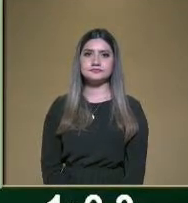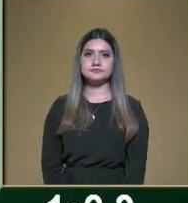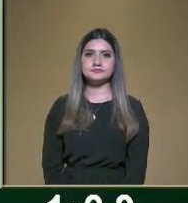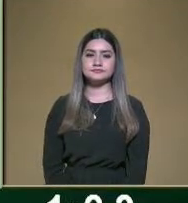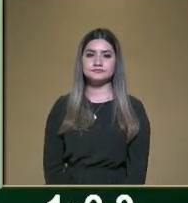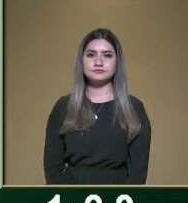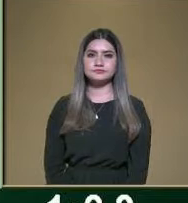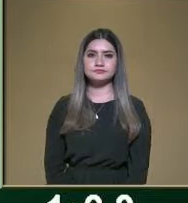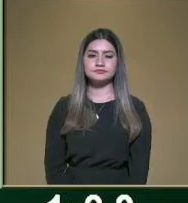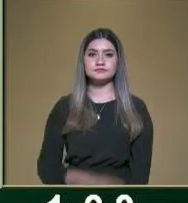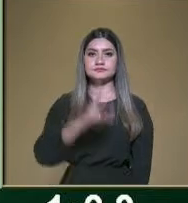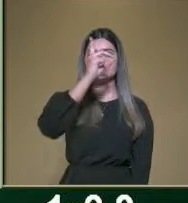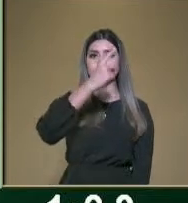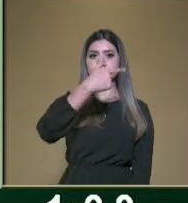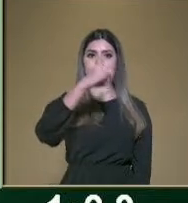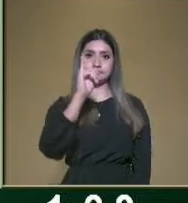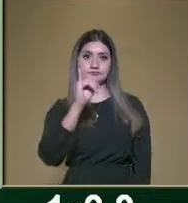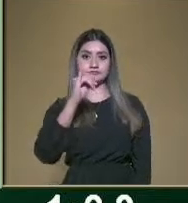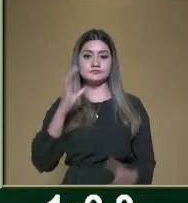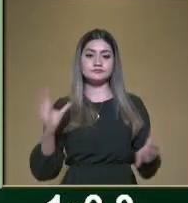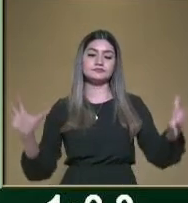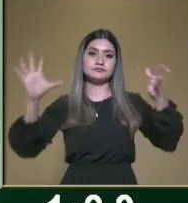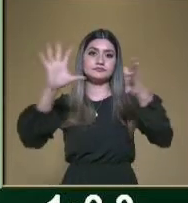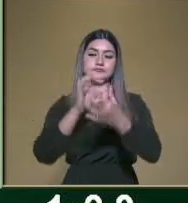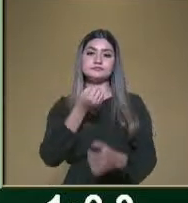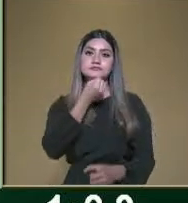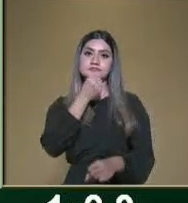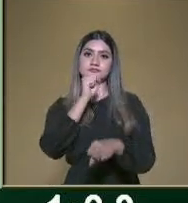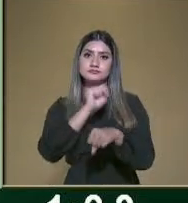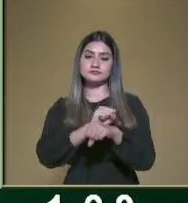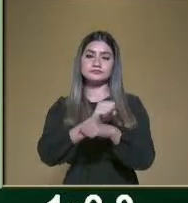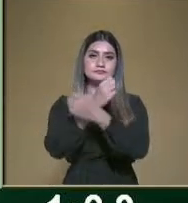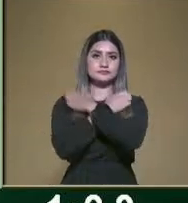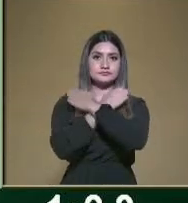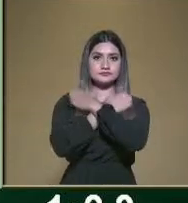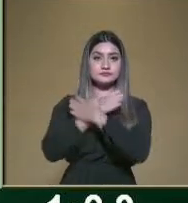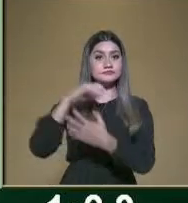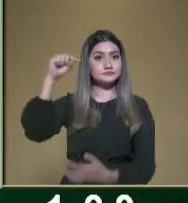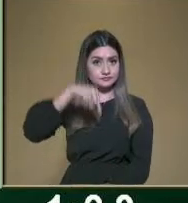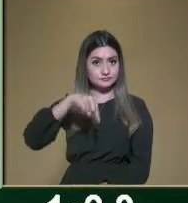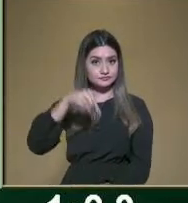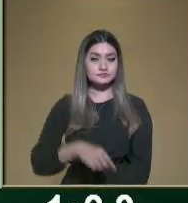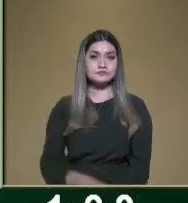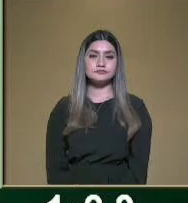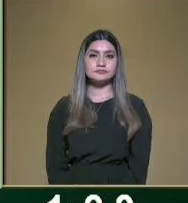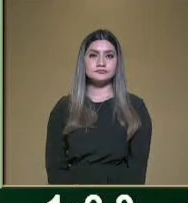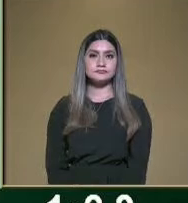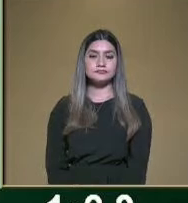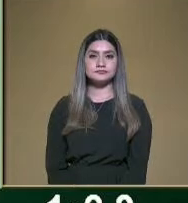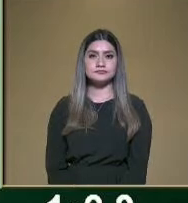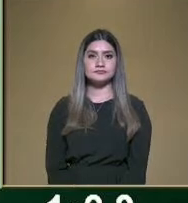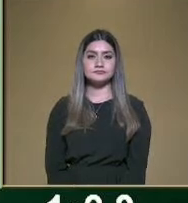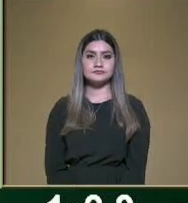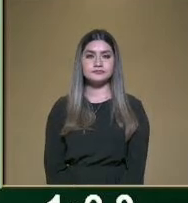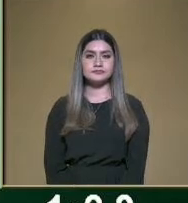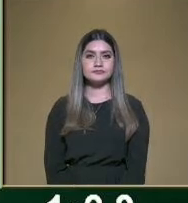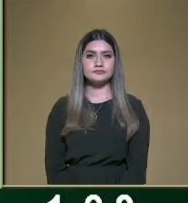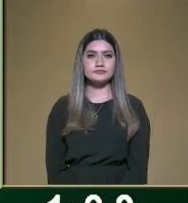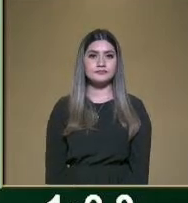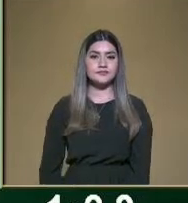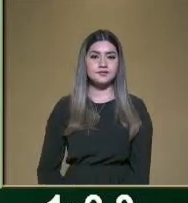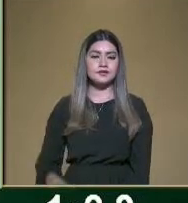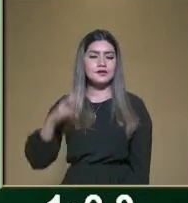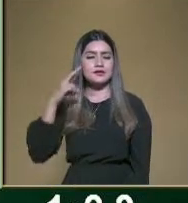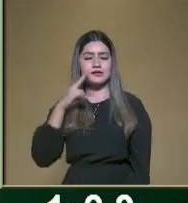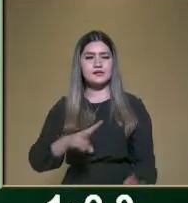Indígena, en vinculación con la Secretaría de Educación Pública, han trabajado para fortalecer lo